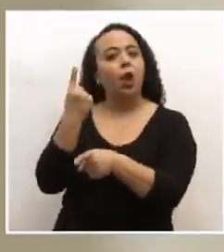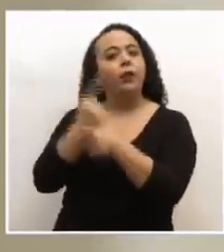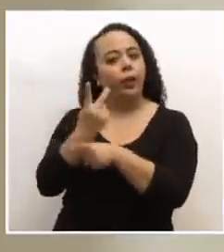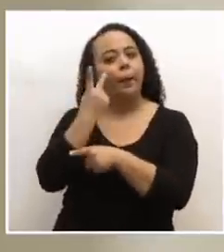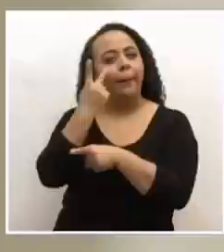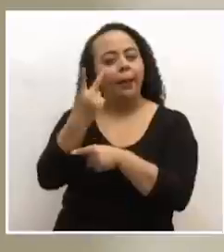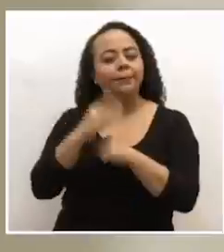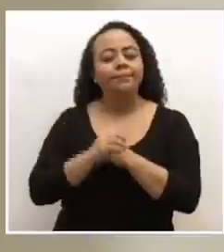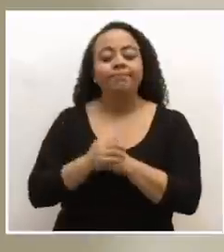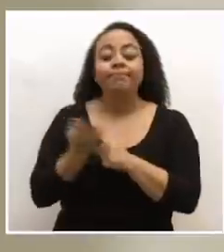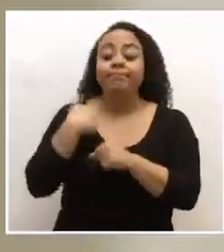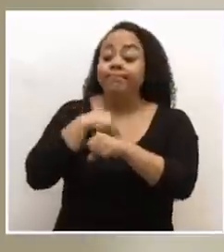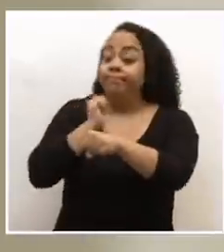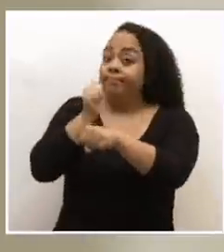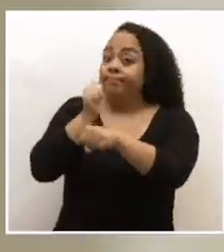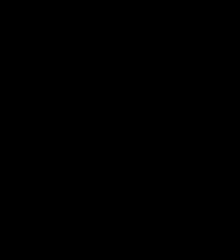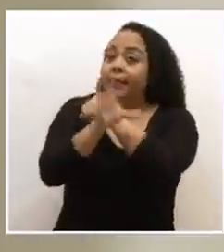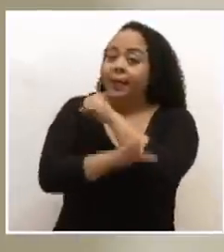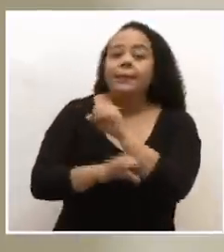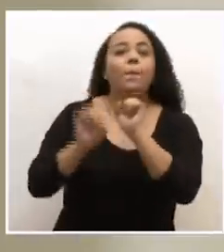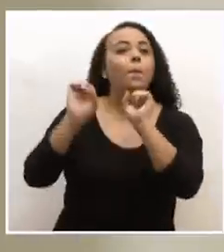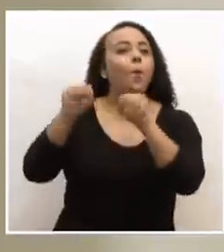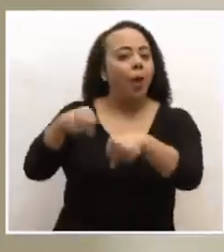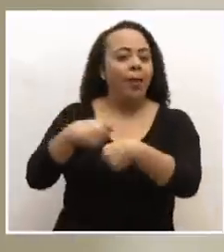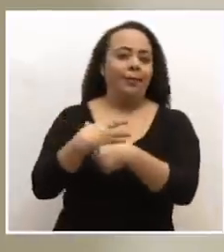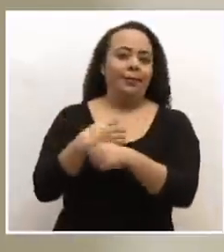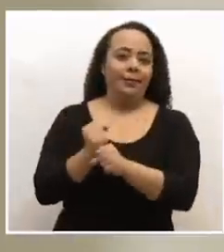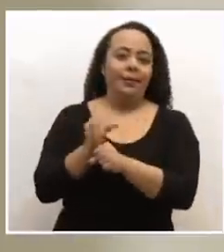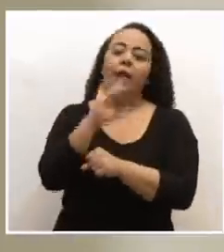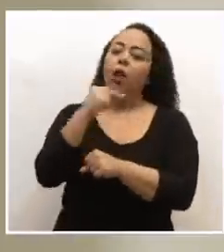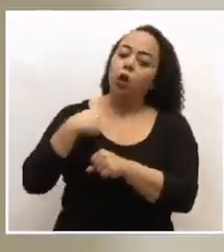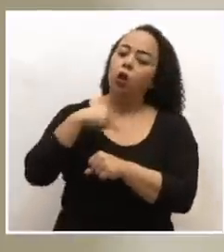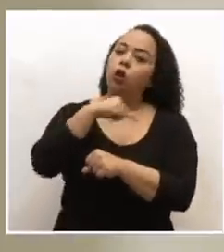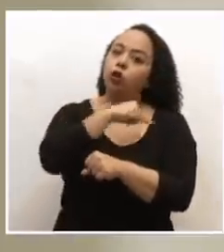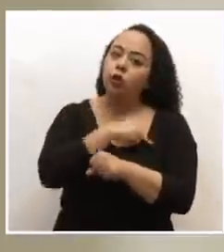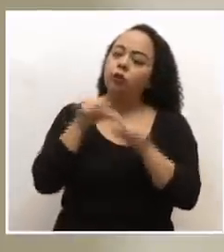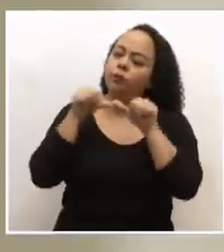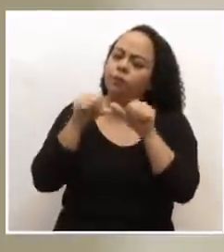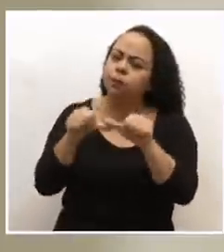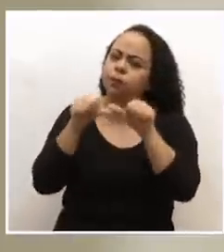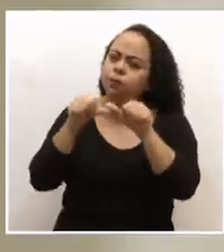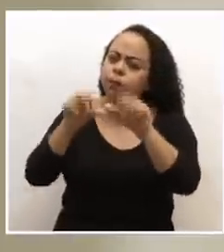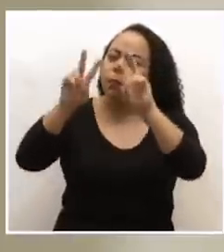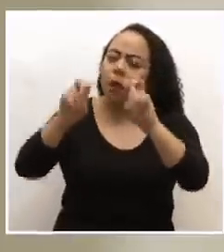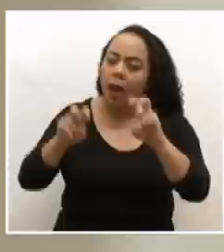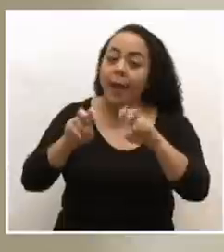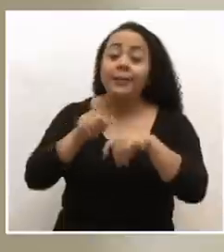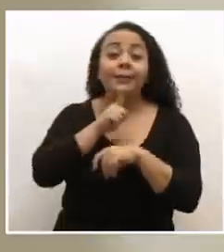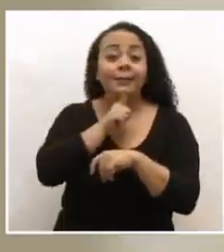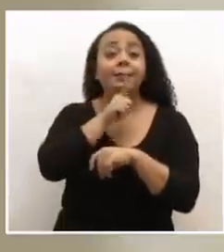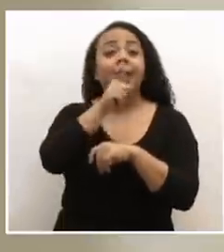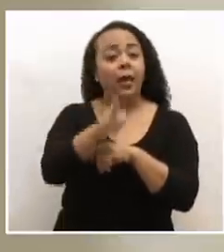eventualmente poner sanciones es algo que se puede hacer y nosotros estamos en constante análisis. cierto que